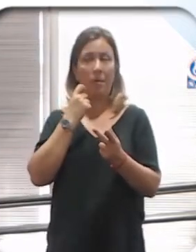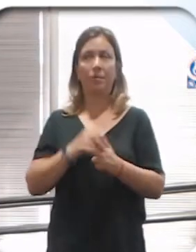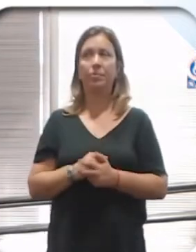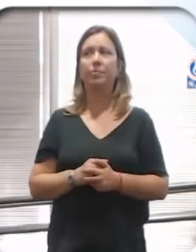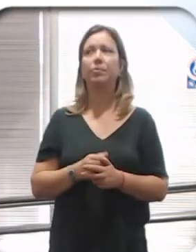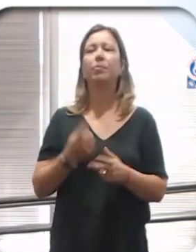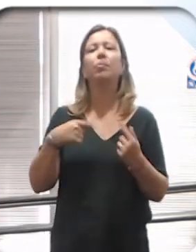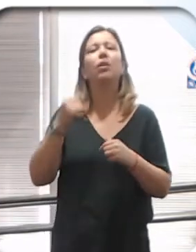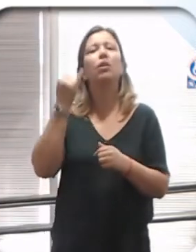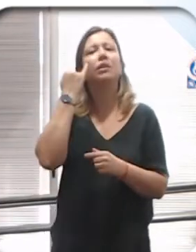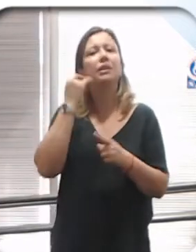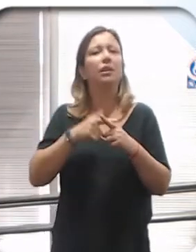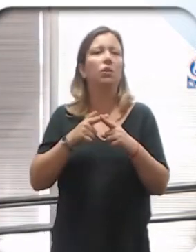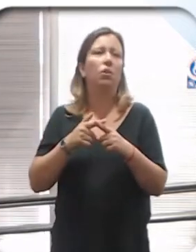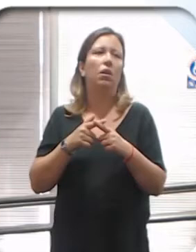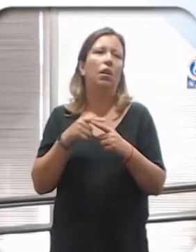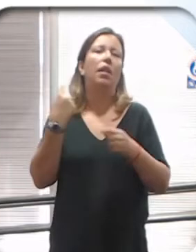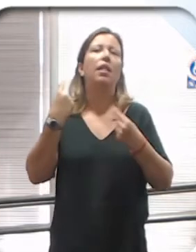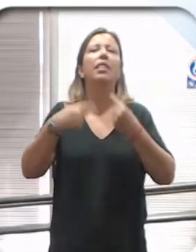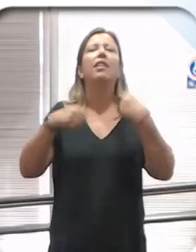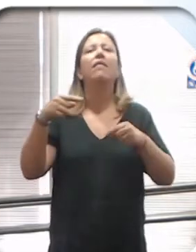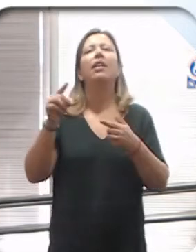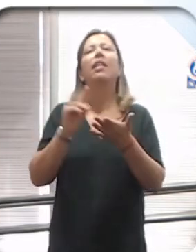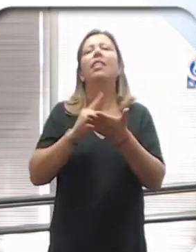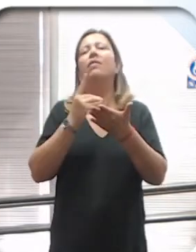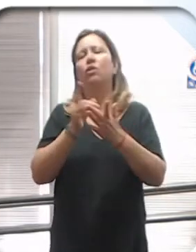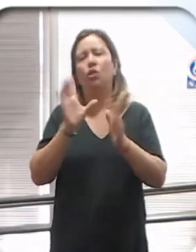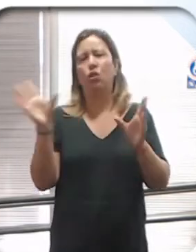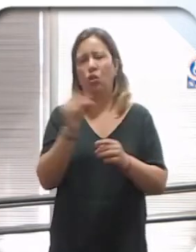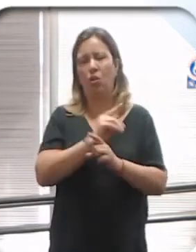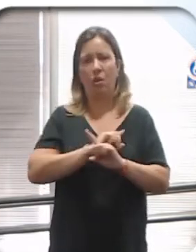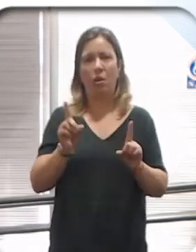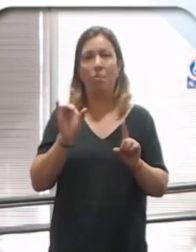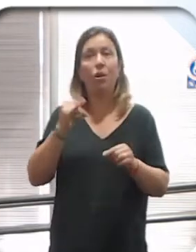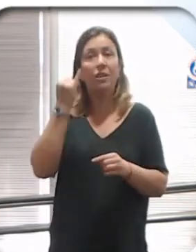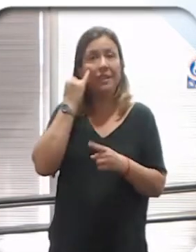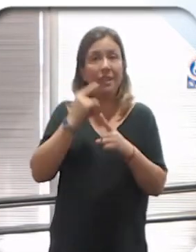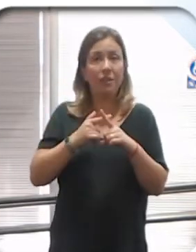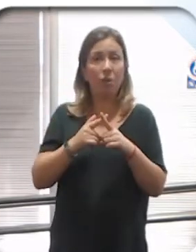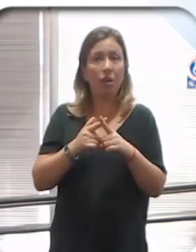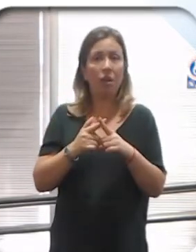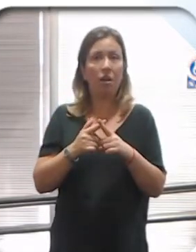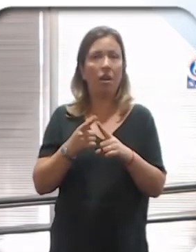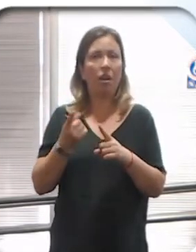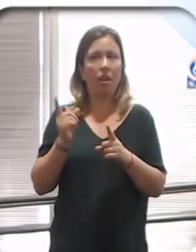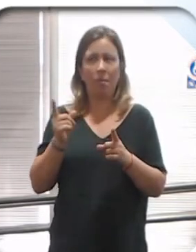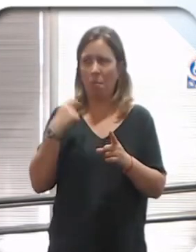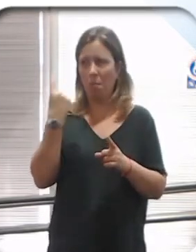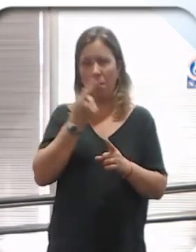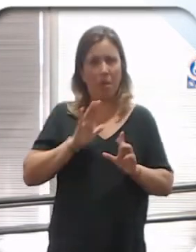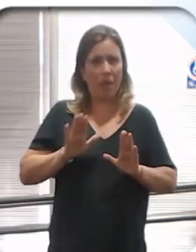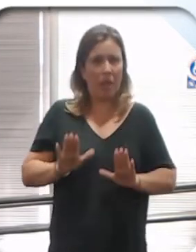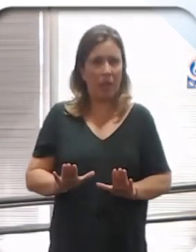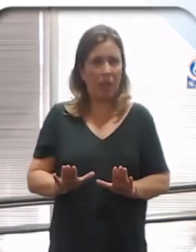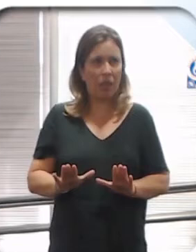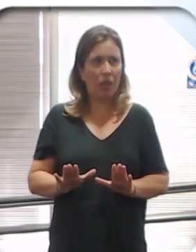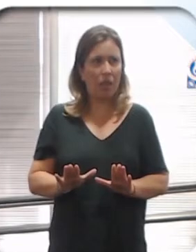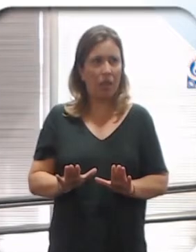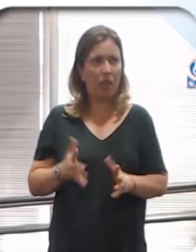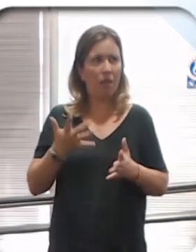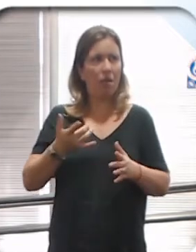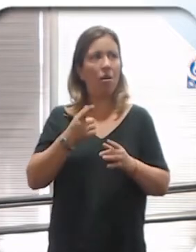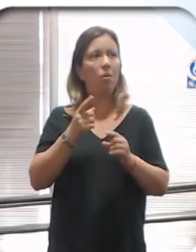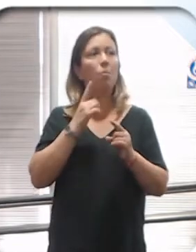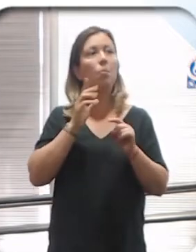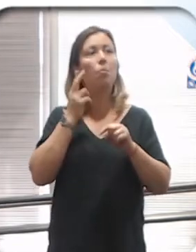Ahora bien, la sexualidad, no vamos a entrar en todas las definiciones, pero la sexualidad, me tendría que quedar quieta acá por lo de